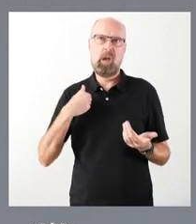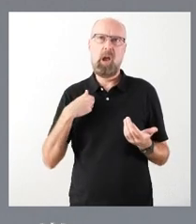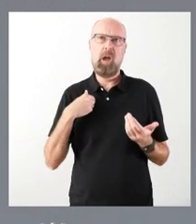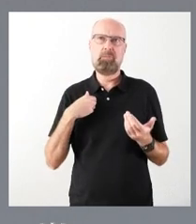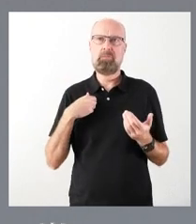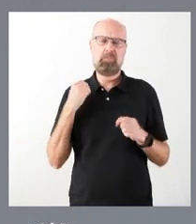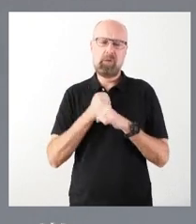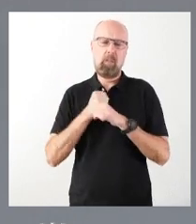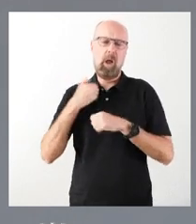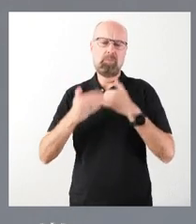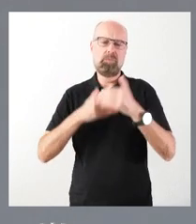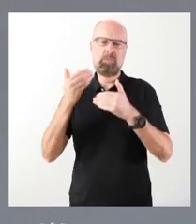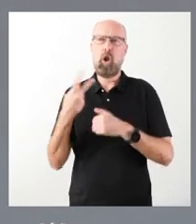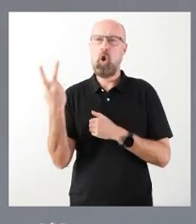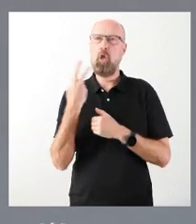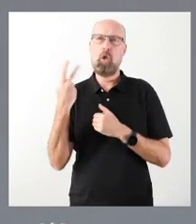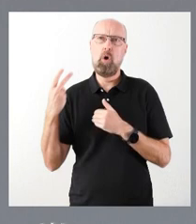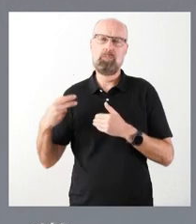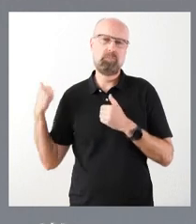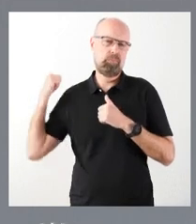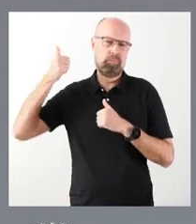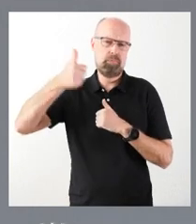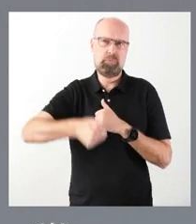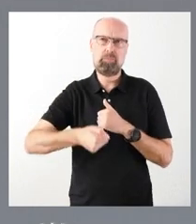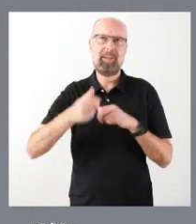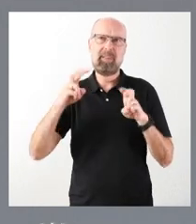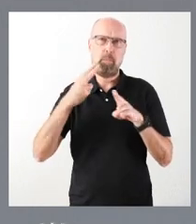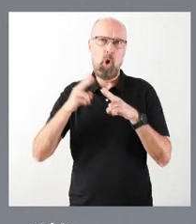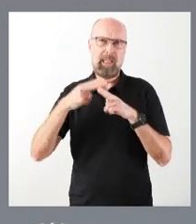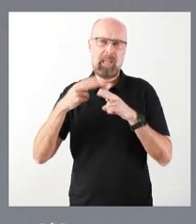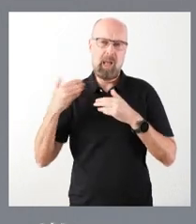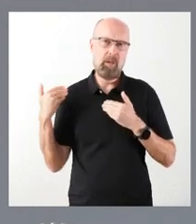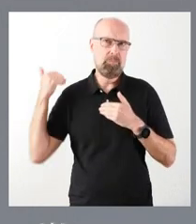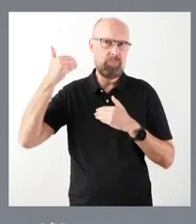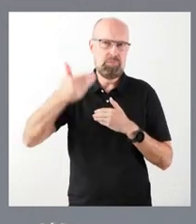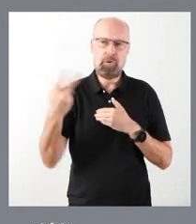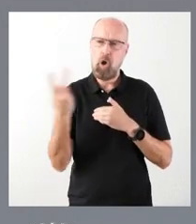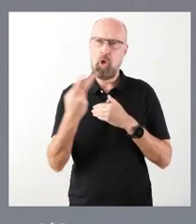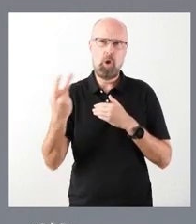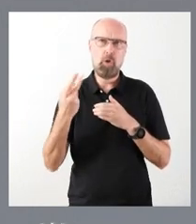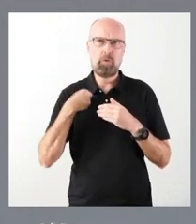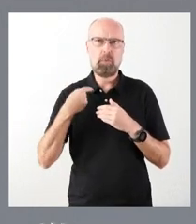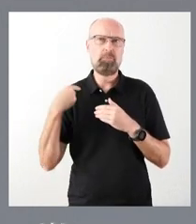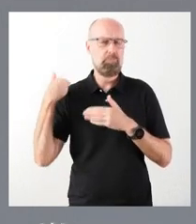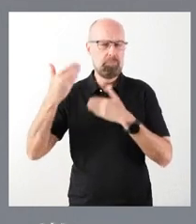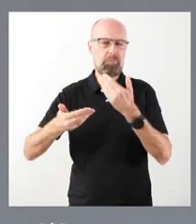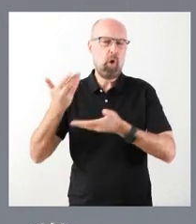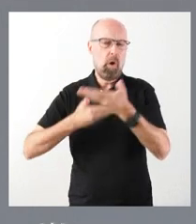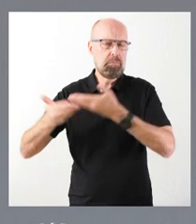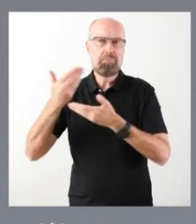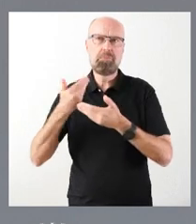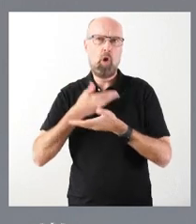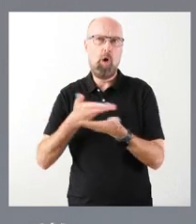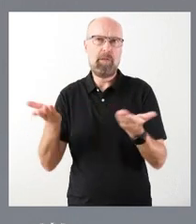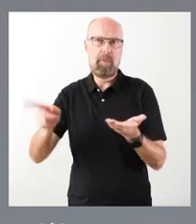llevamos los dos juntos ya larga y quiero agradecerle esa confianza, en primer lugar, la confianza